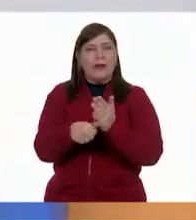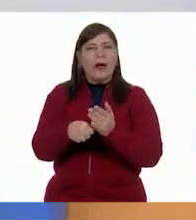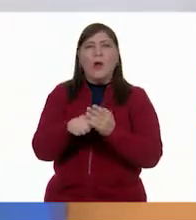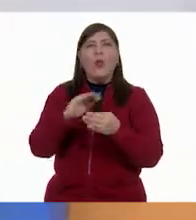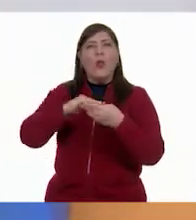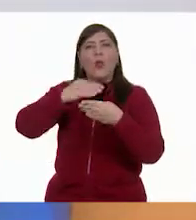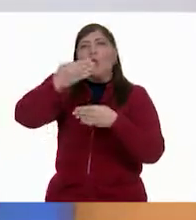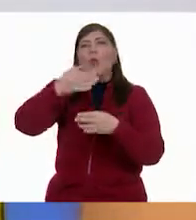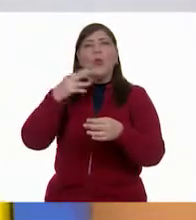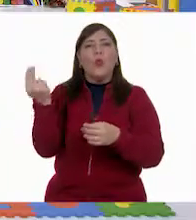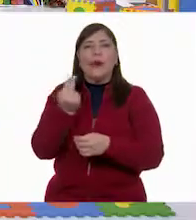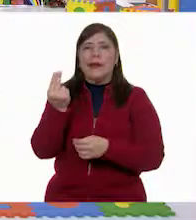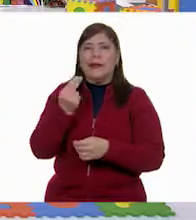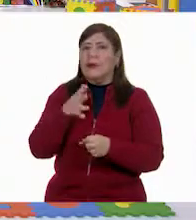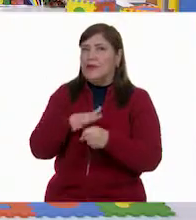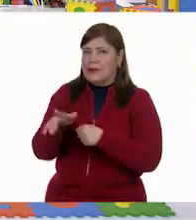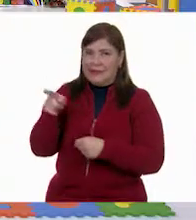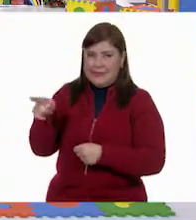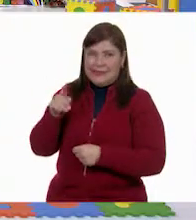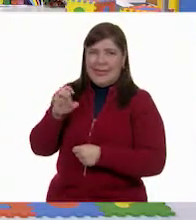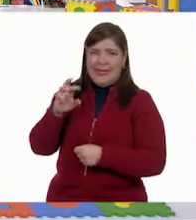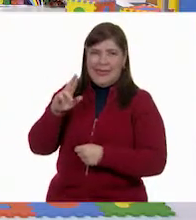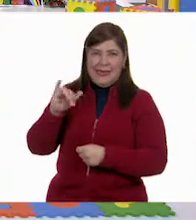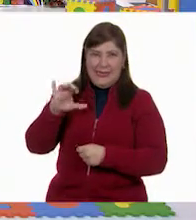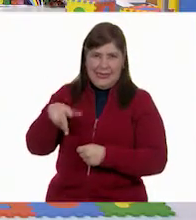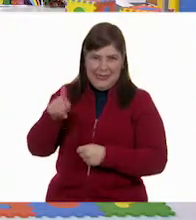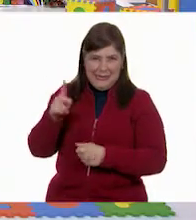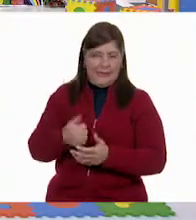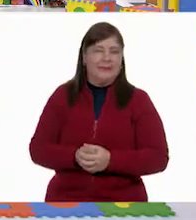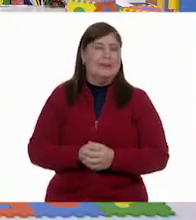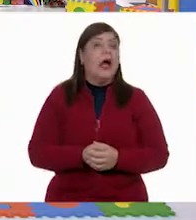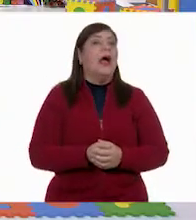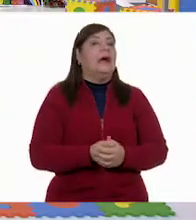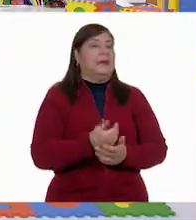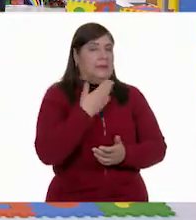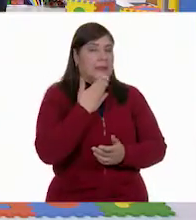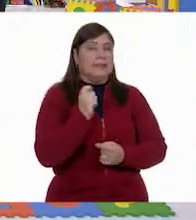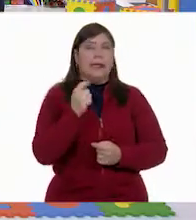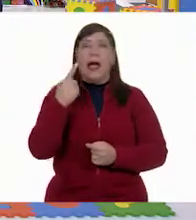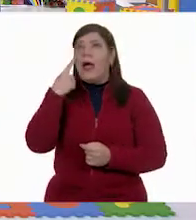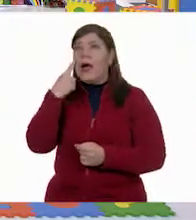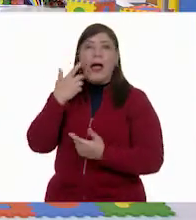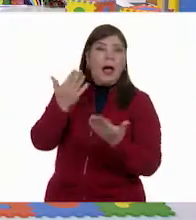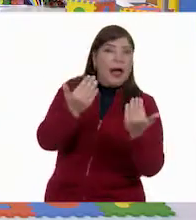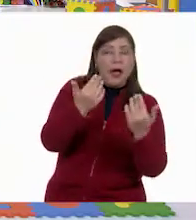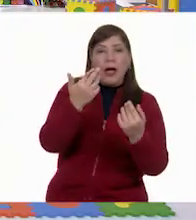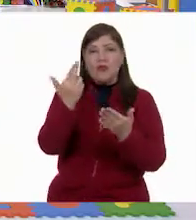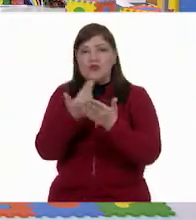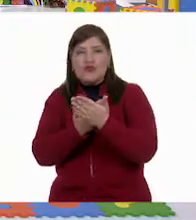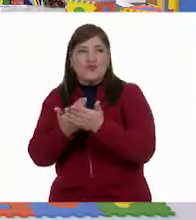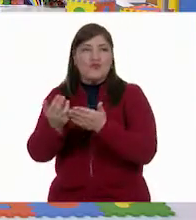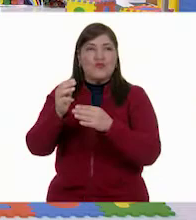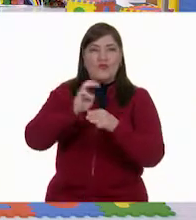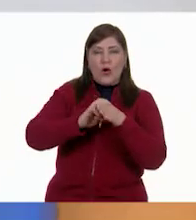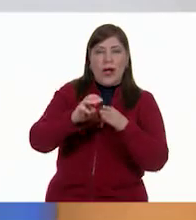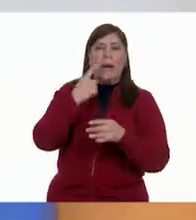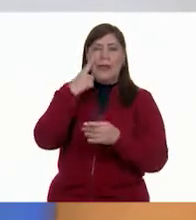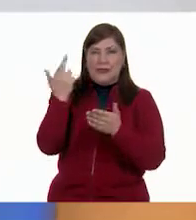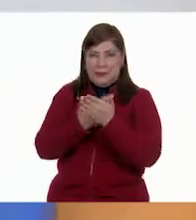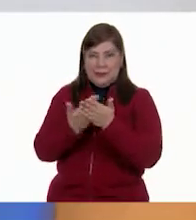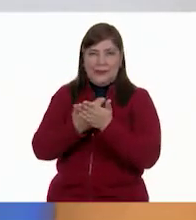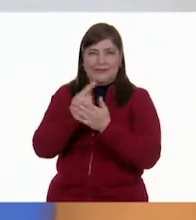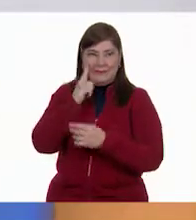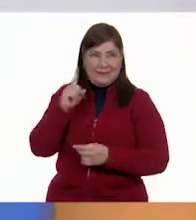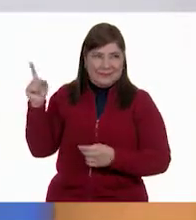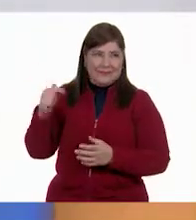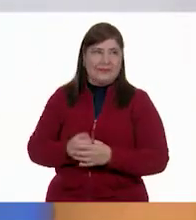Muy bien. Vamos. Muy bien. Vamos a ver. ¿Cuál? Rosa, morado, cerrado. Ok, rosa. Muy bien. Vamos a